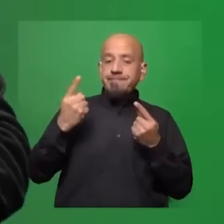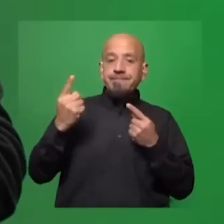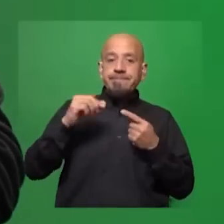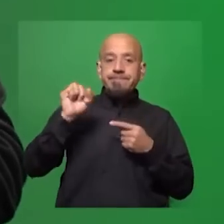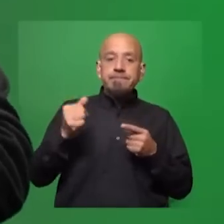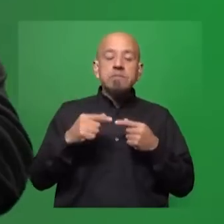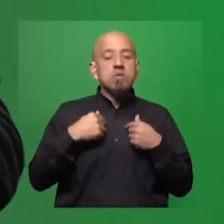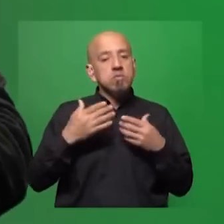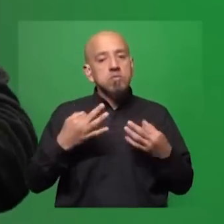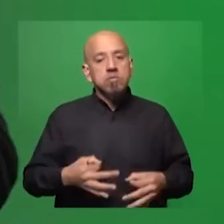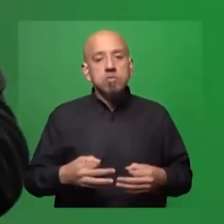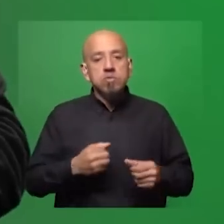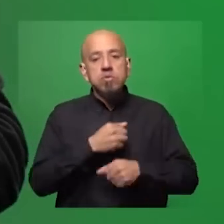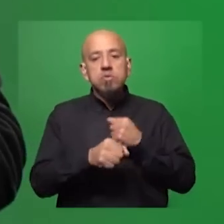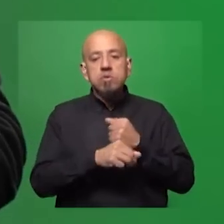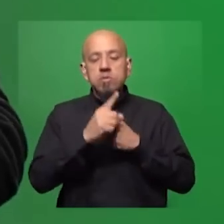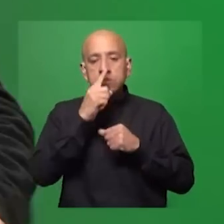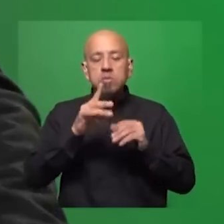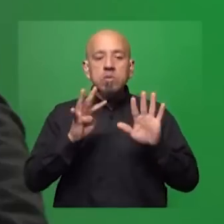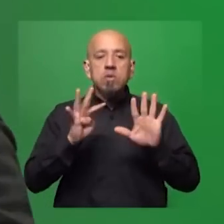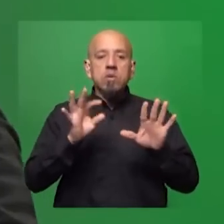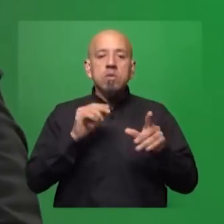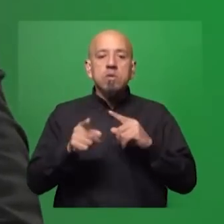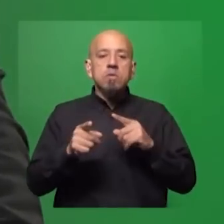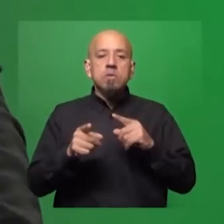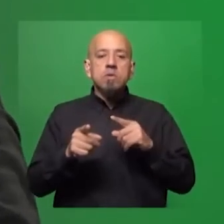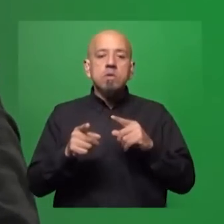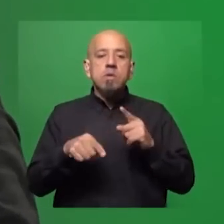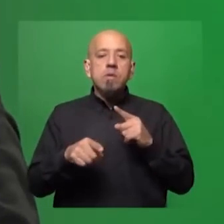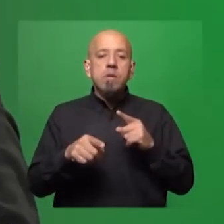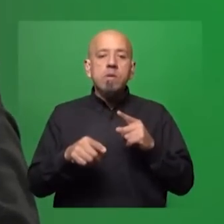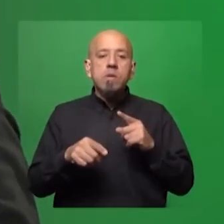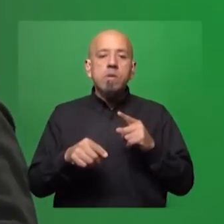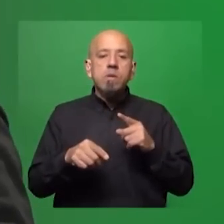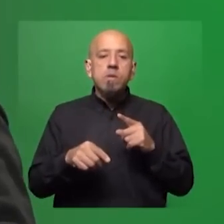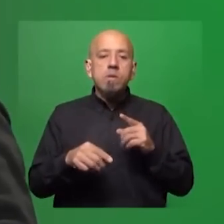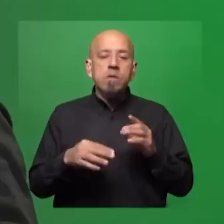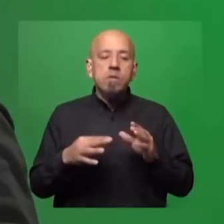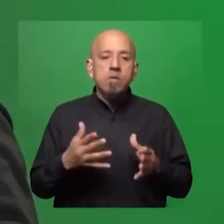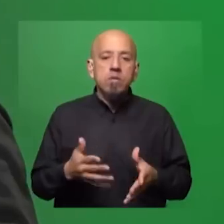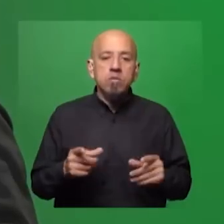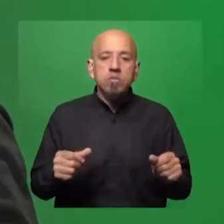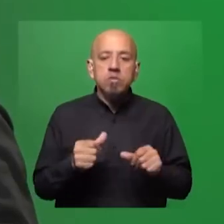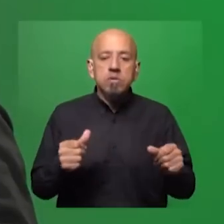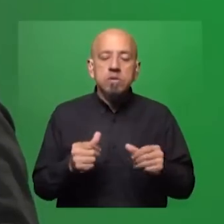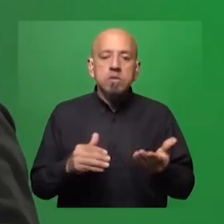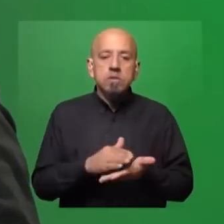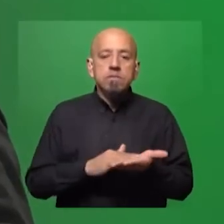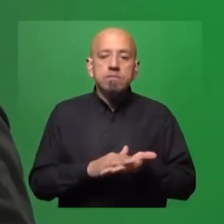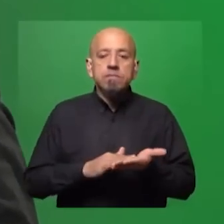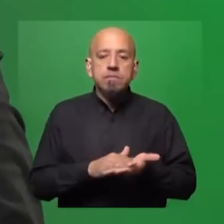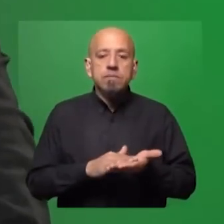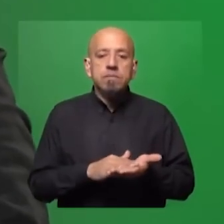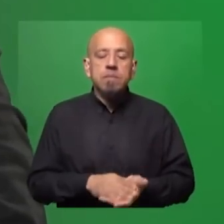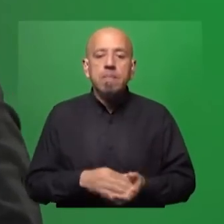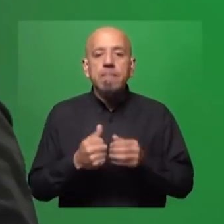los deberes de la ECA del 90, que es la apertura unilateral, casi sin poner del otro lado ninguna exigencia, parecía que era